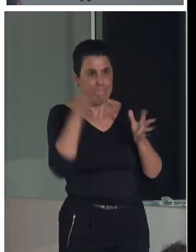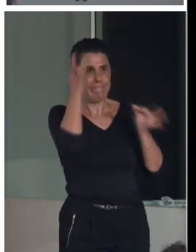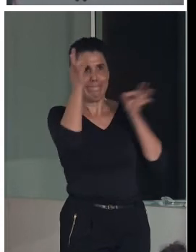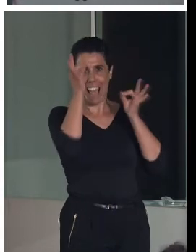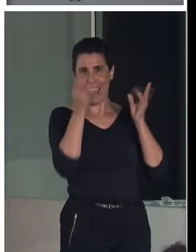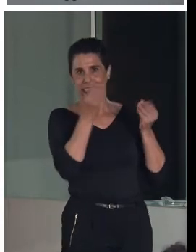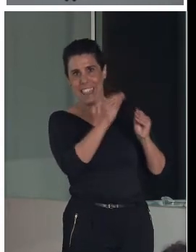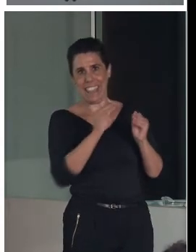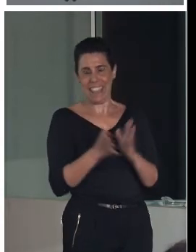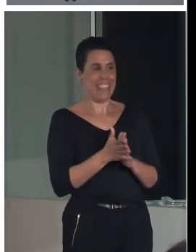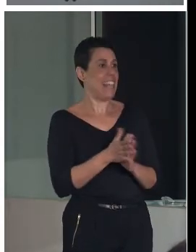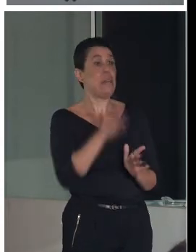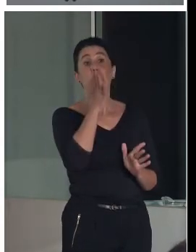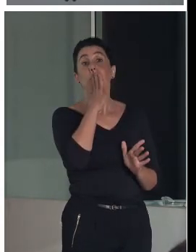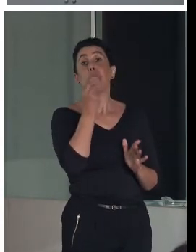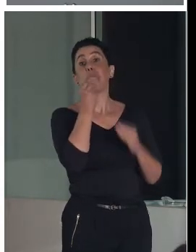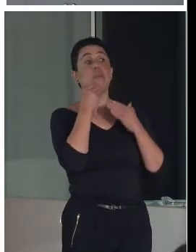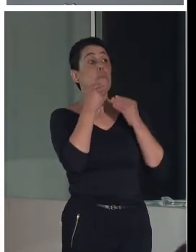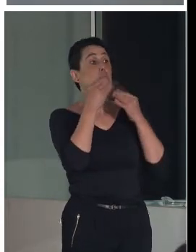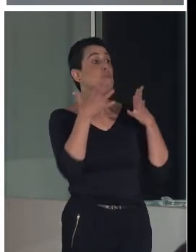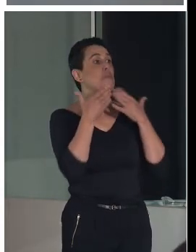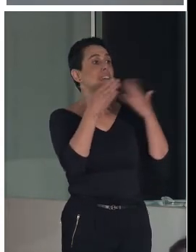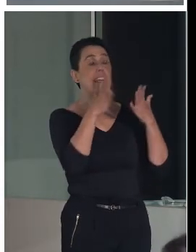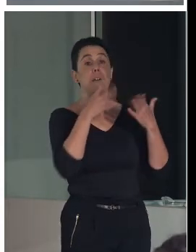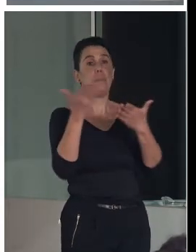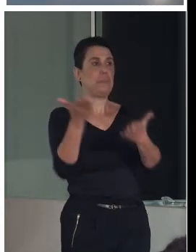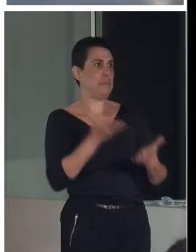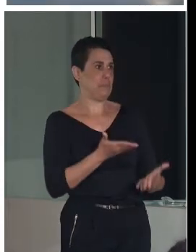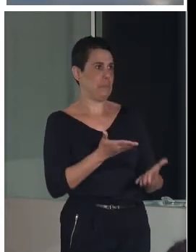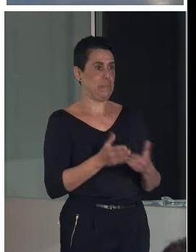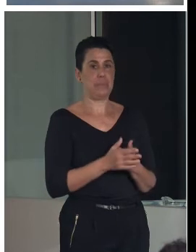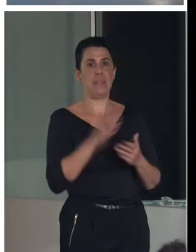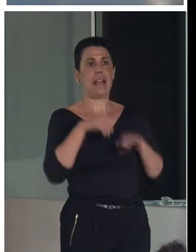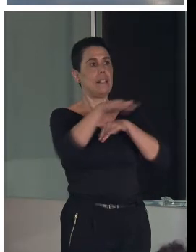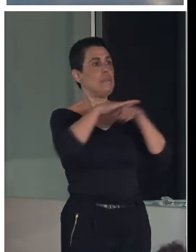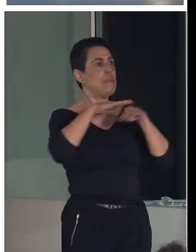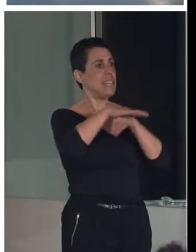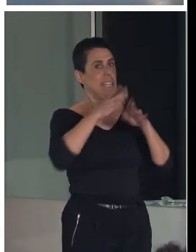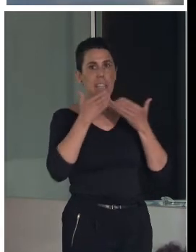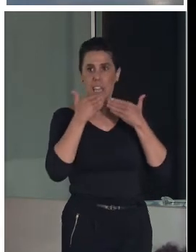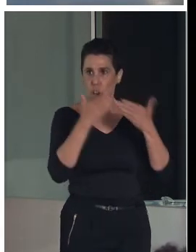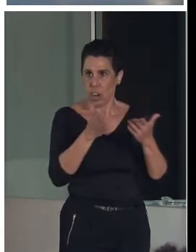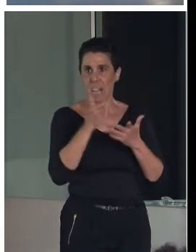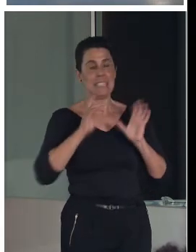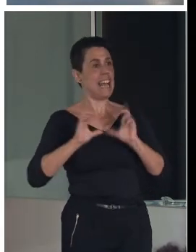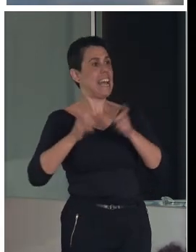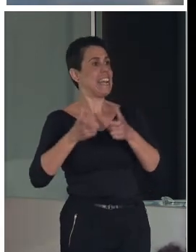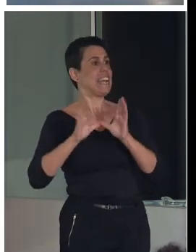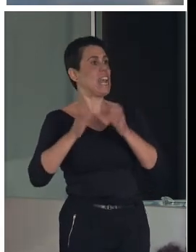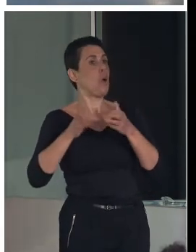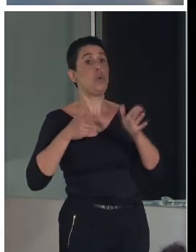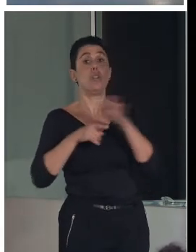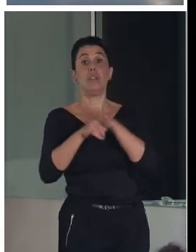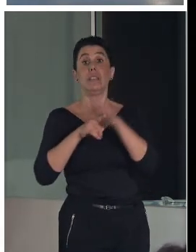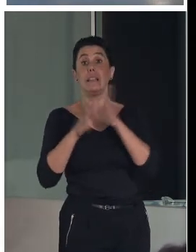Entonces, bueno, muchas gracias por invitarme al Ministerio, a la reunión de gestores. Como ha